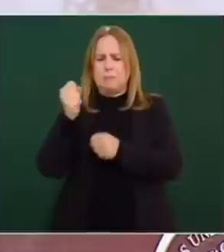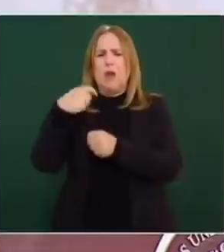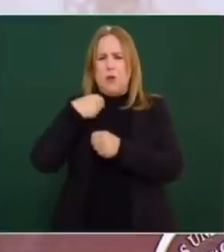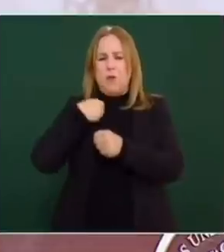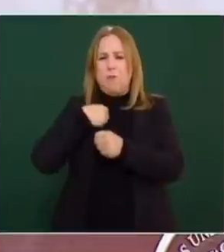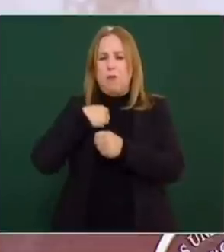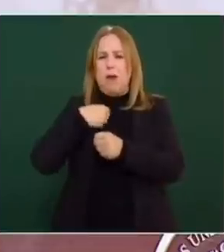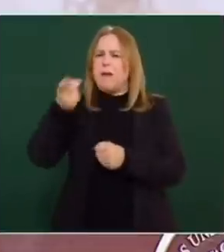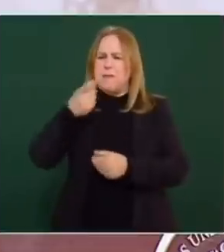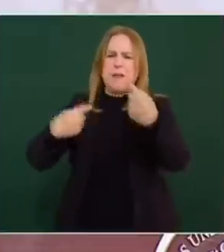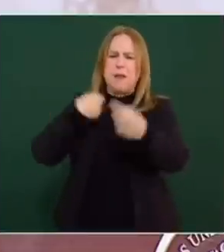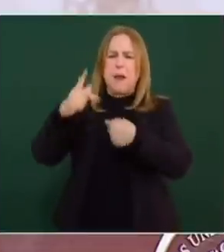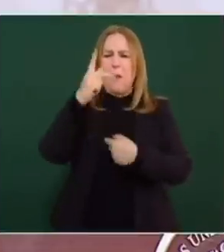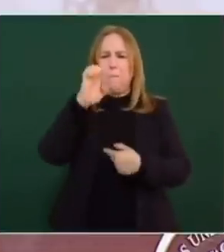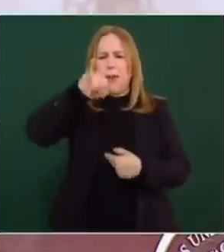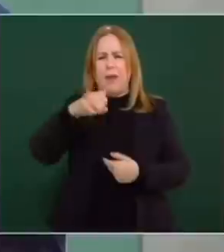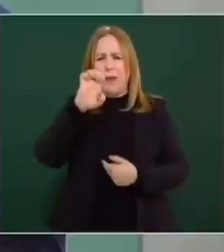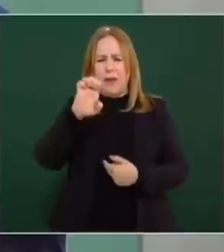pero no soy lagarto.